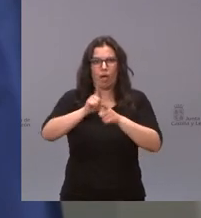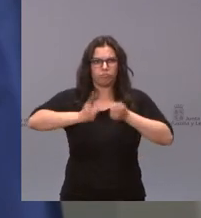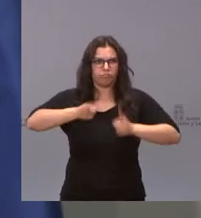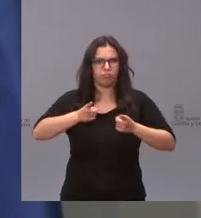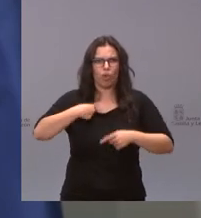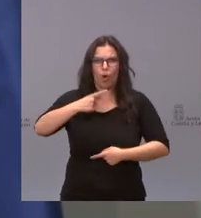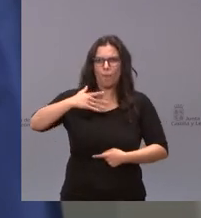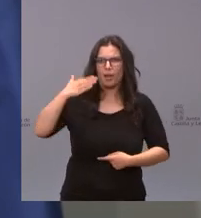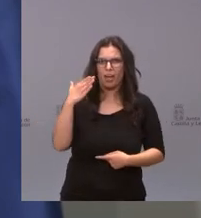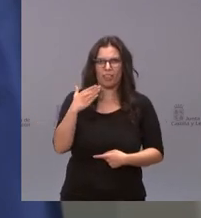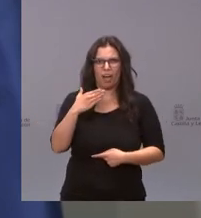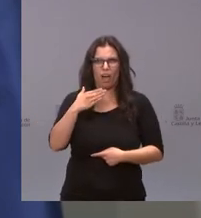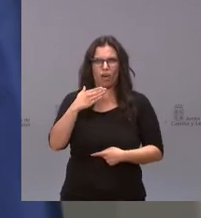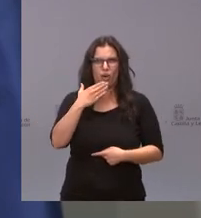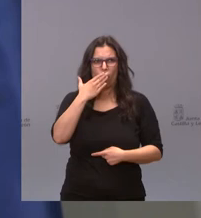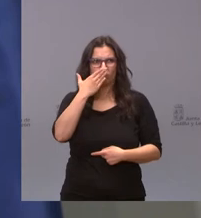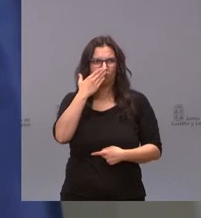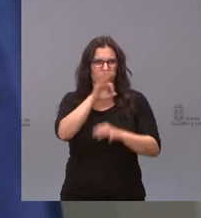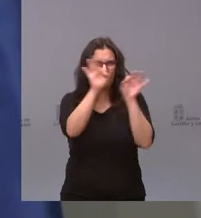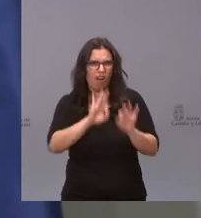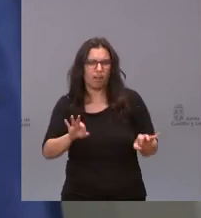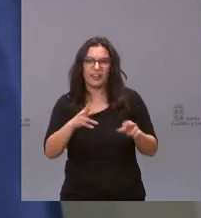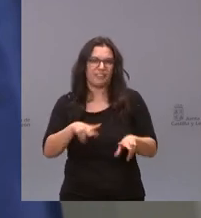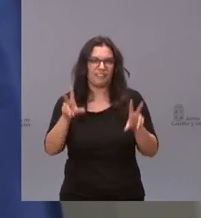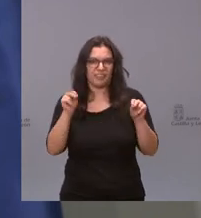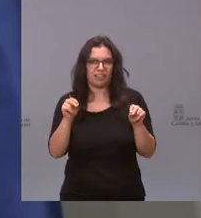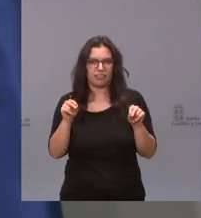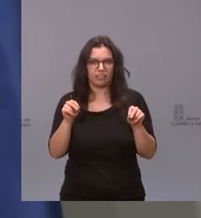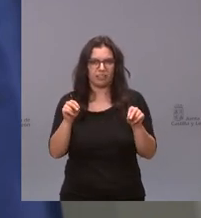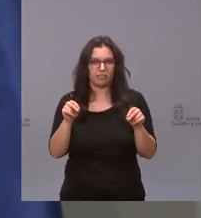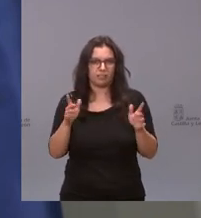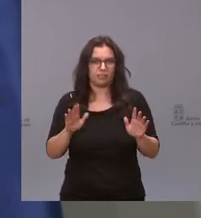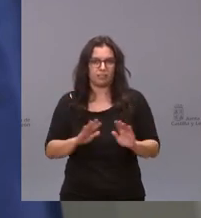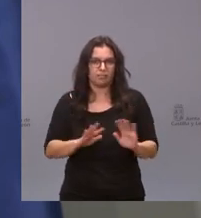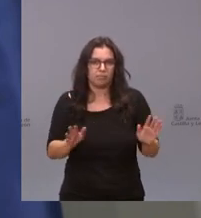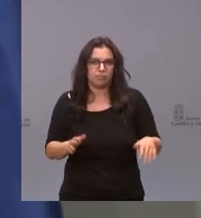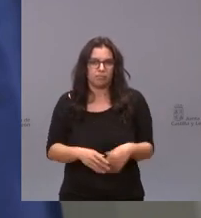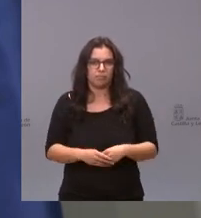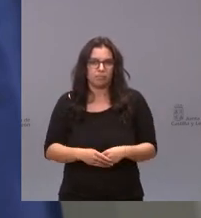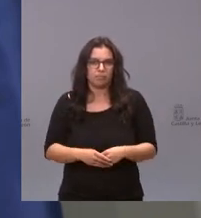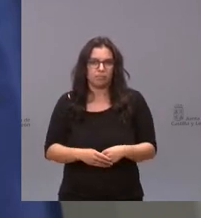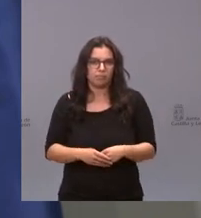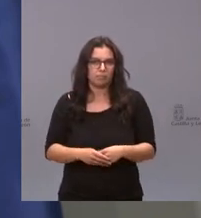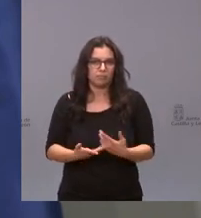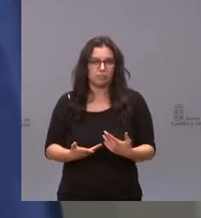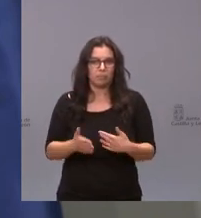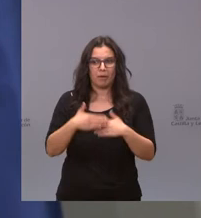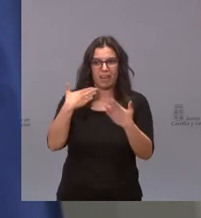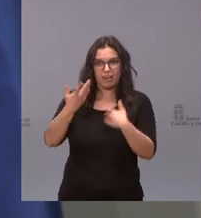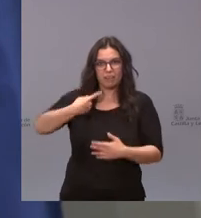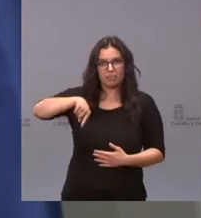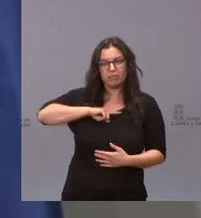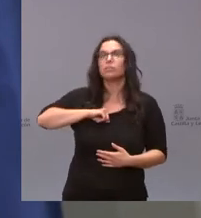amenaza los malos modos la manera a veces de dirigirnos a la administración porque esta